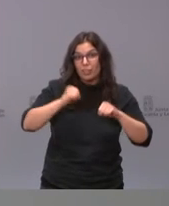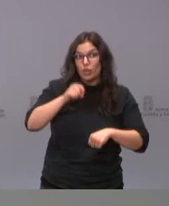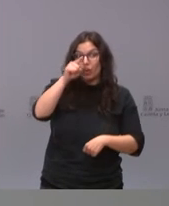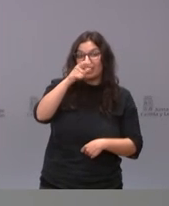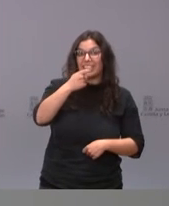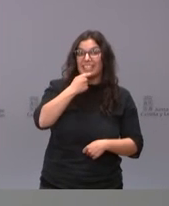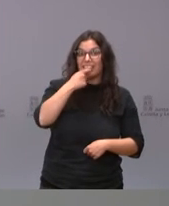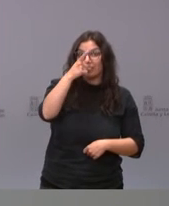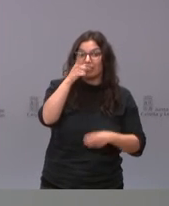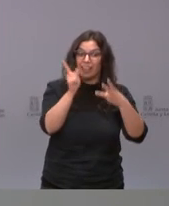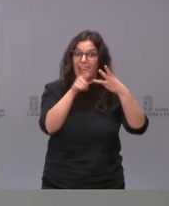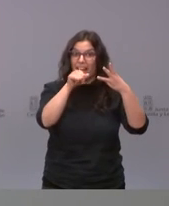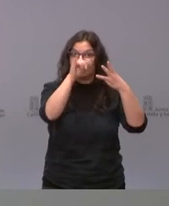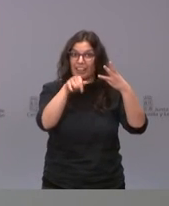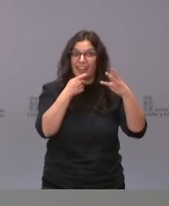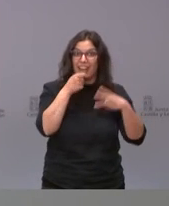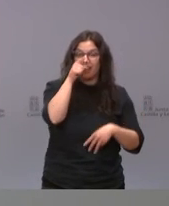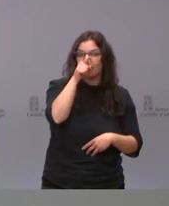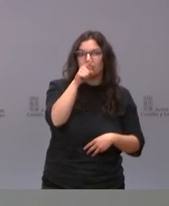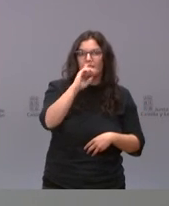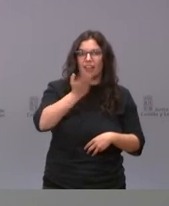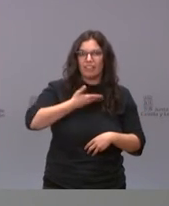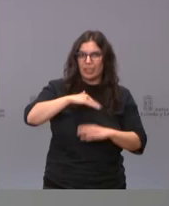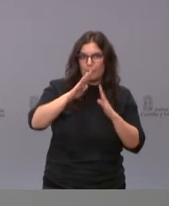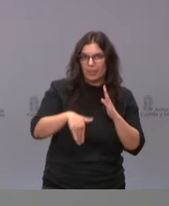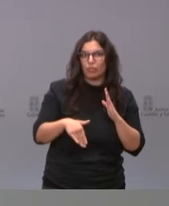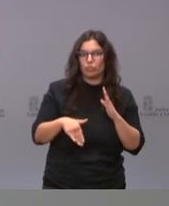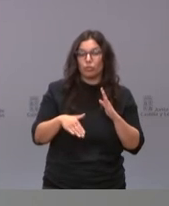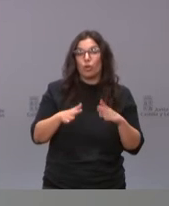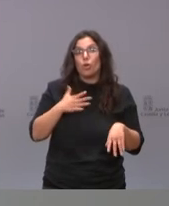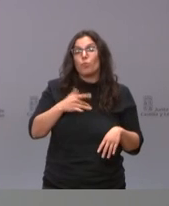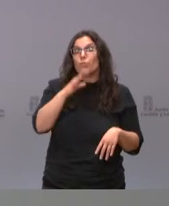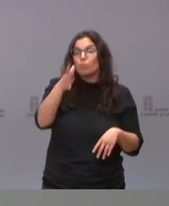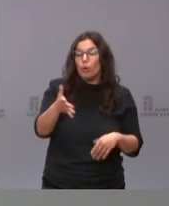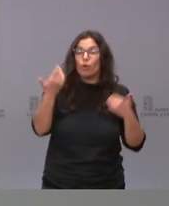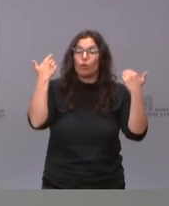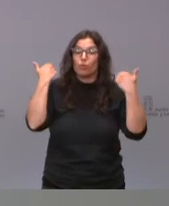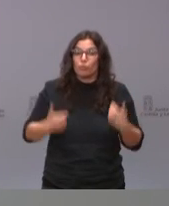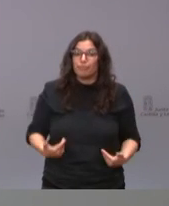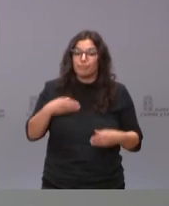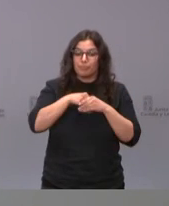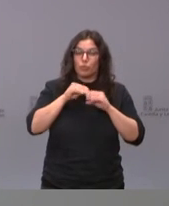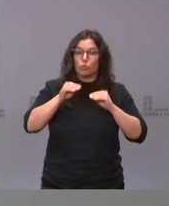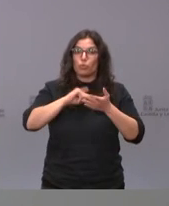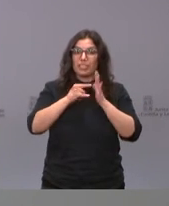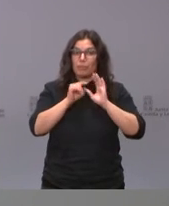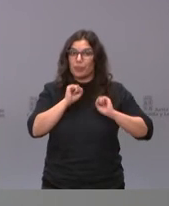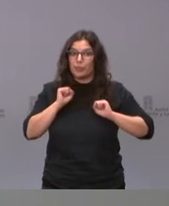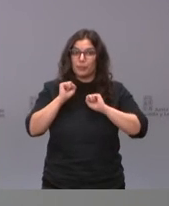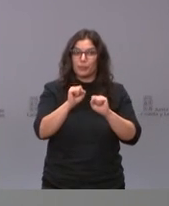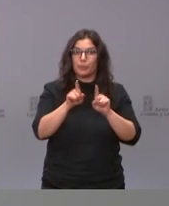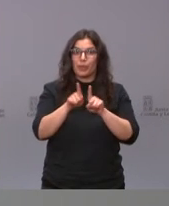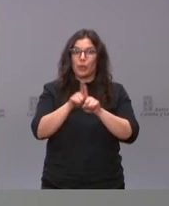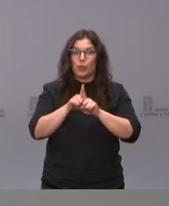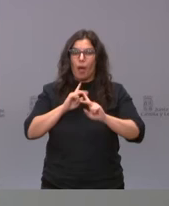se les ha puesto AstraZeneca han tenido menos efectos secundarios probablemente porque tienen un sistema inmunitario que reacciona